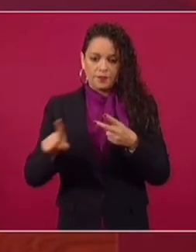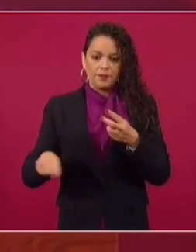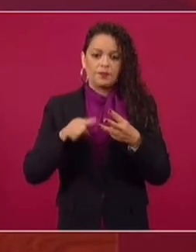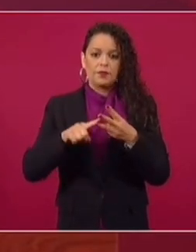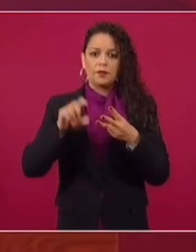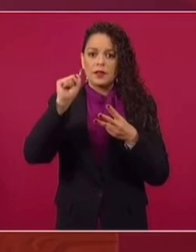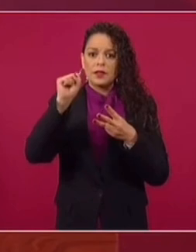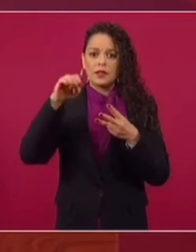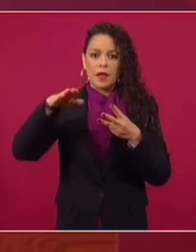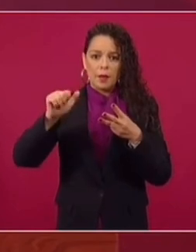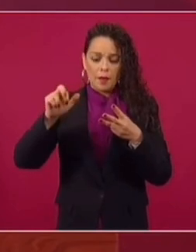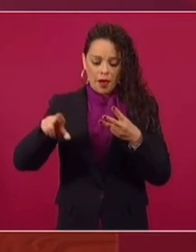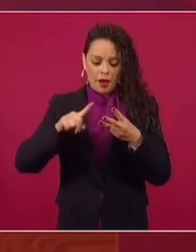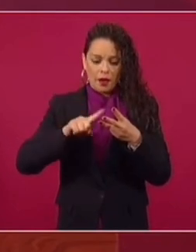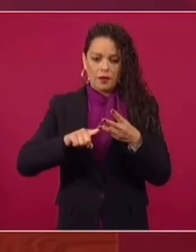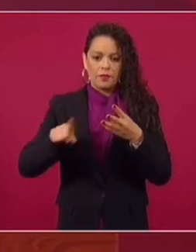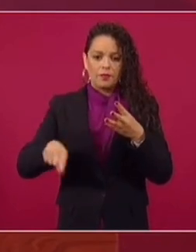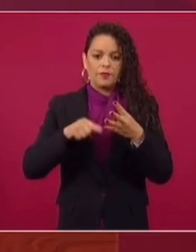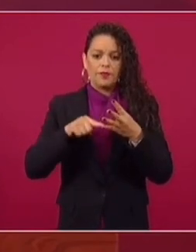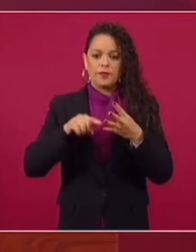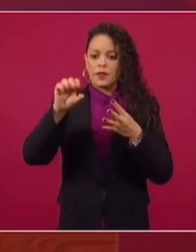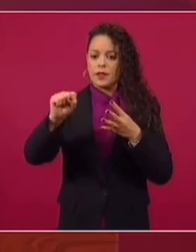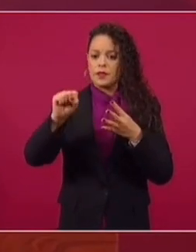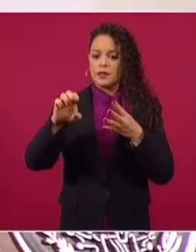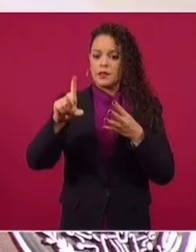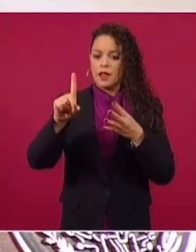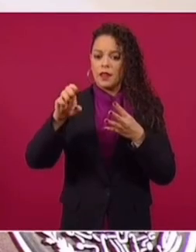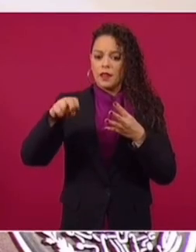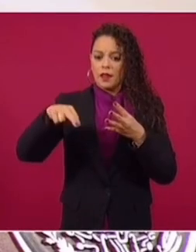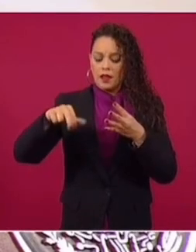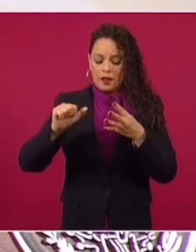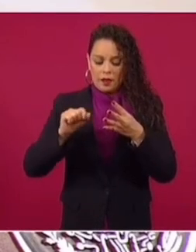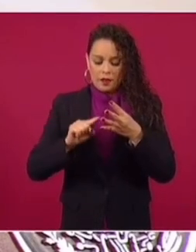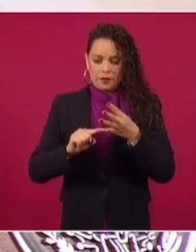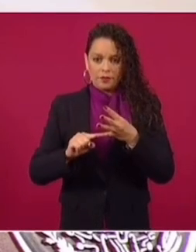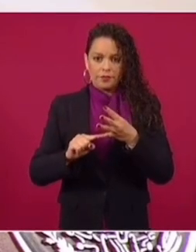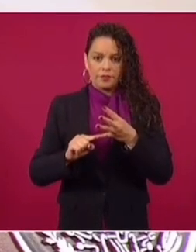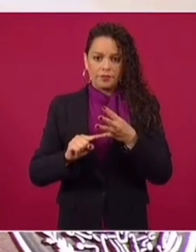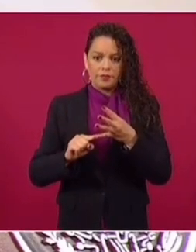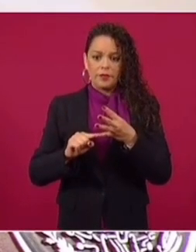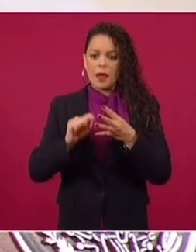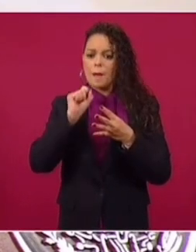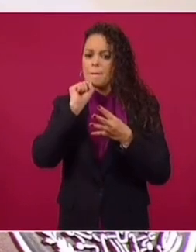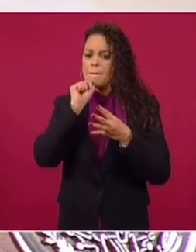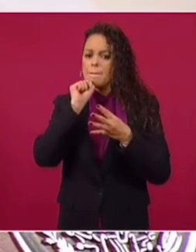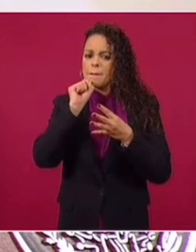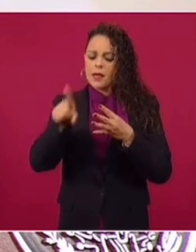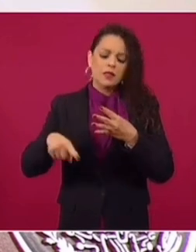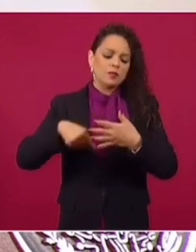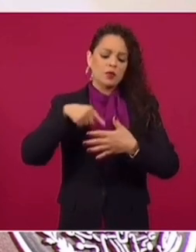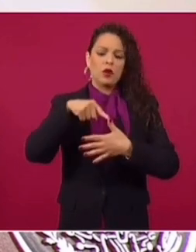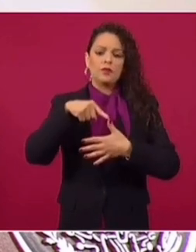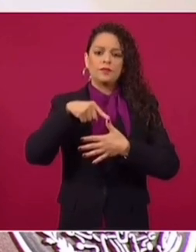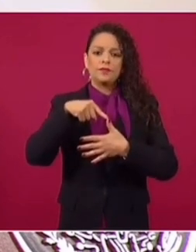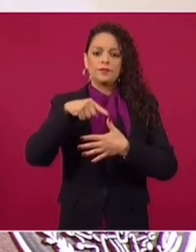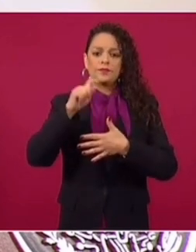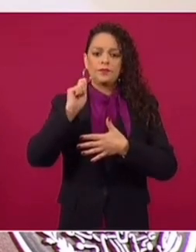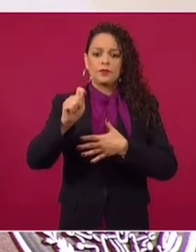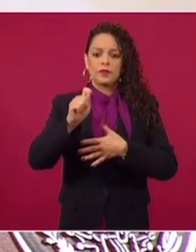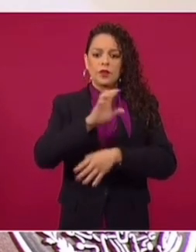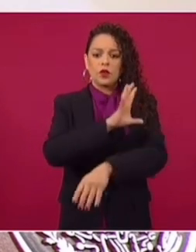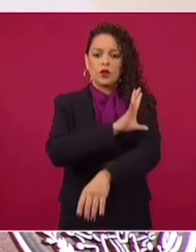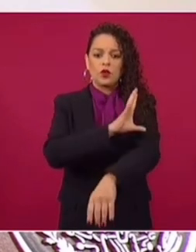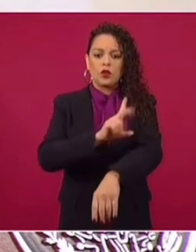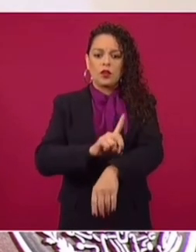de Marina, la Secretaría de la Defensa Nacional y también la Coordinación Nacional